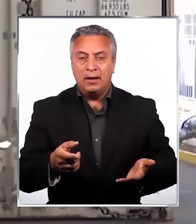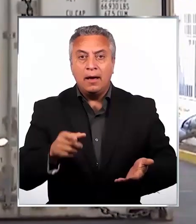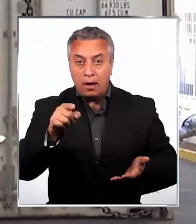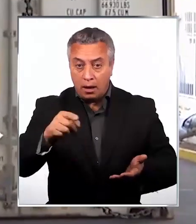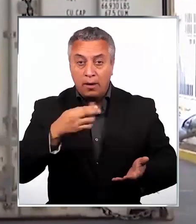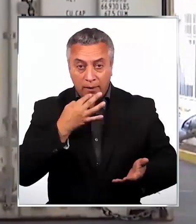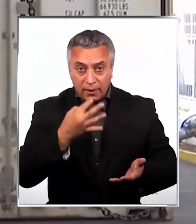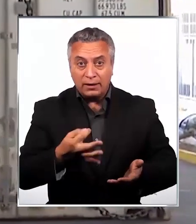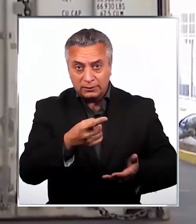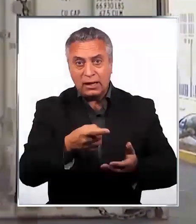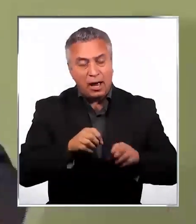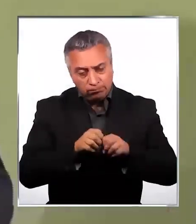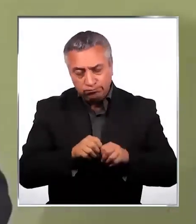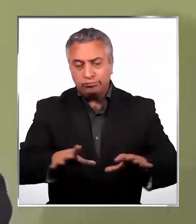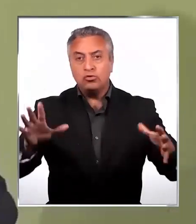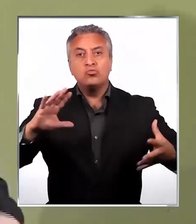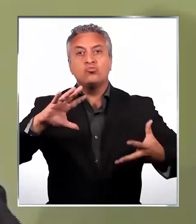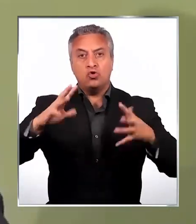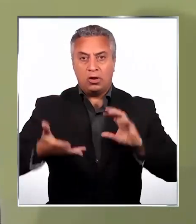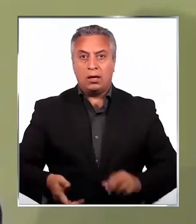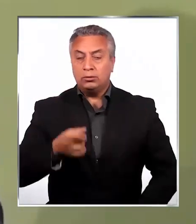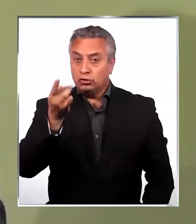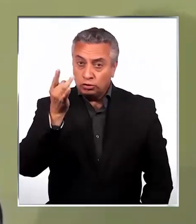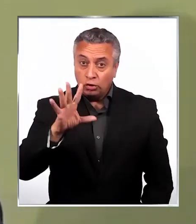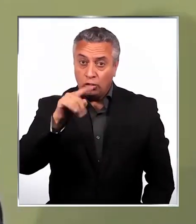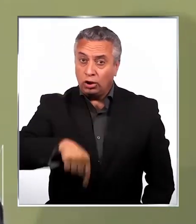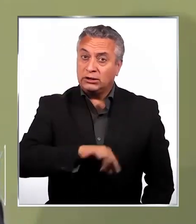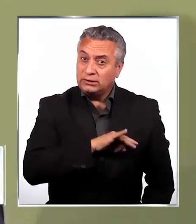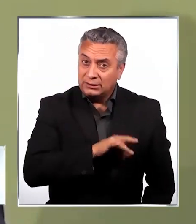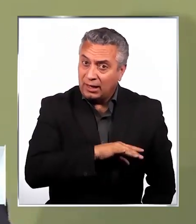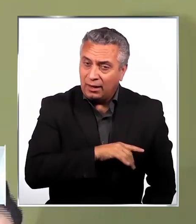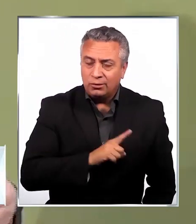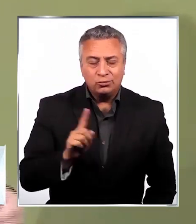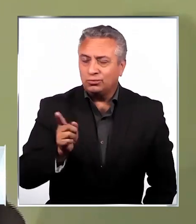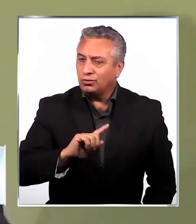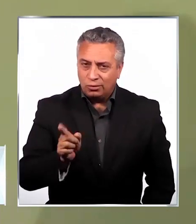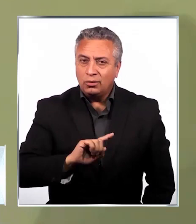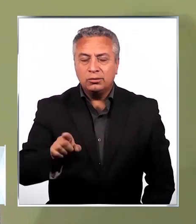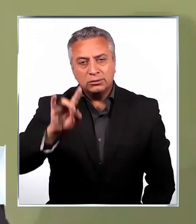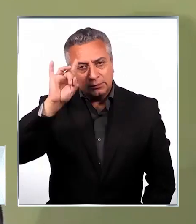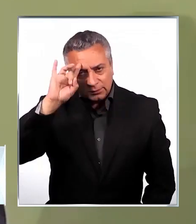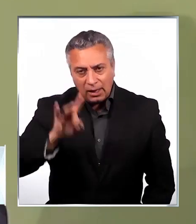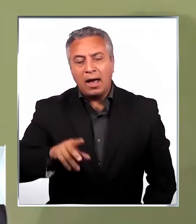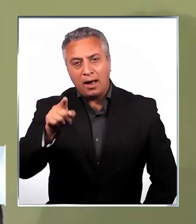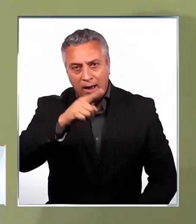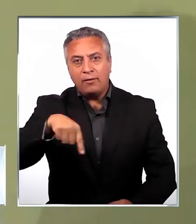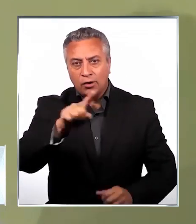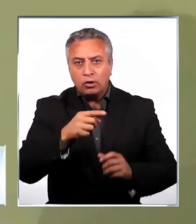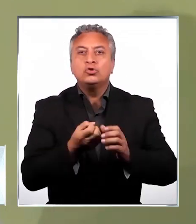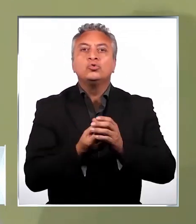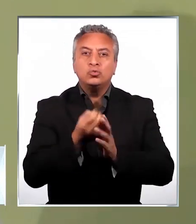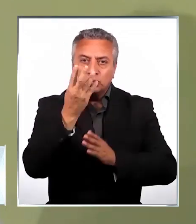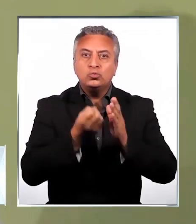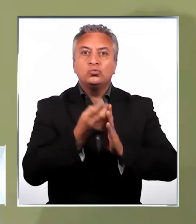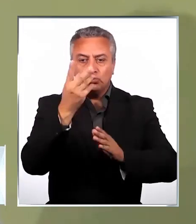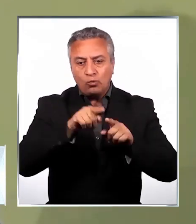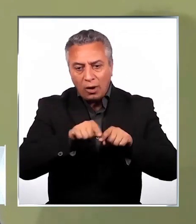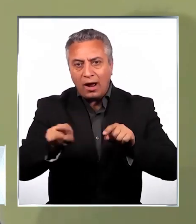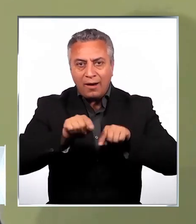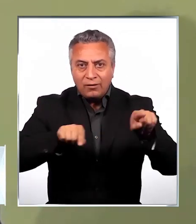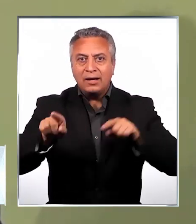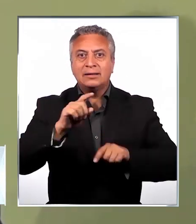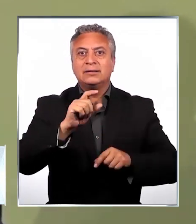un fenómeno mundial. No es algo que solo ocurre en Chile. Además, todos sabemos que han surgido nuevas variantes,